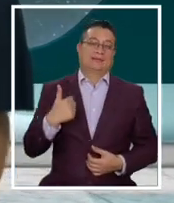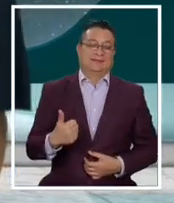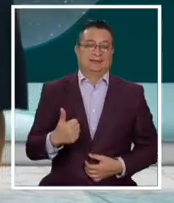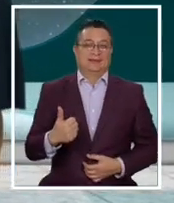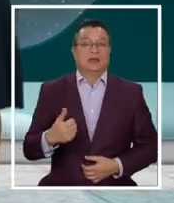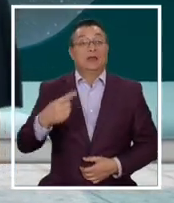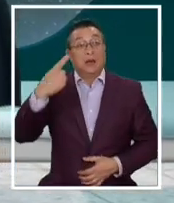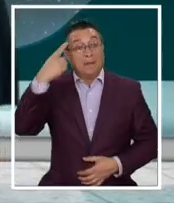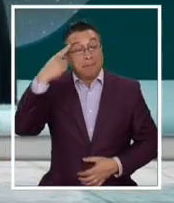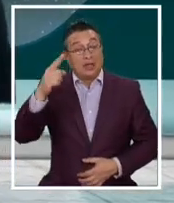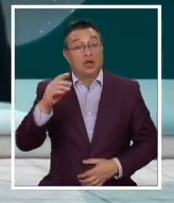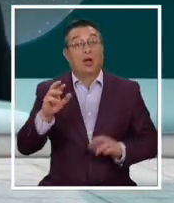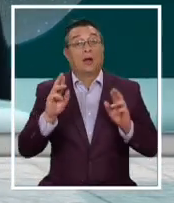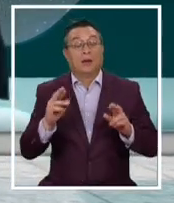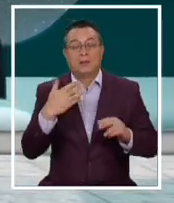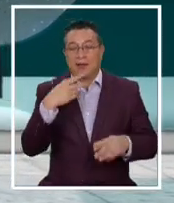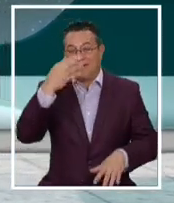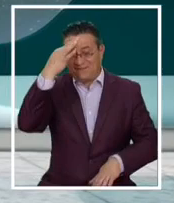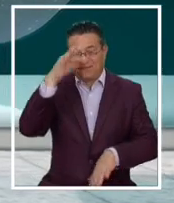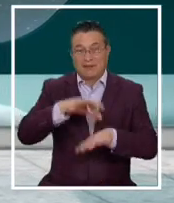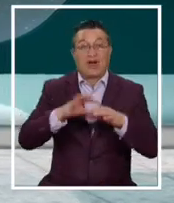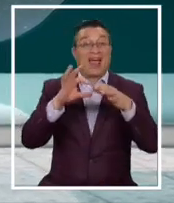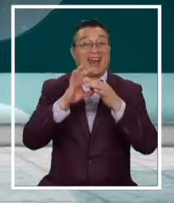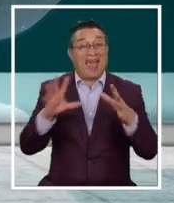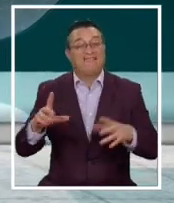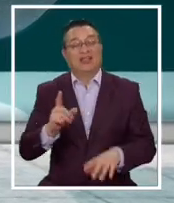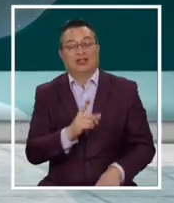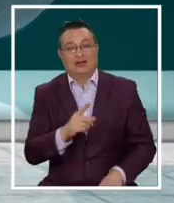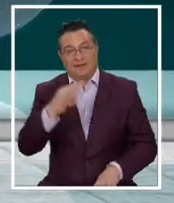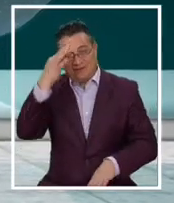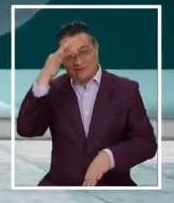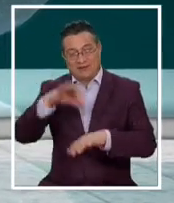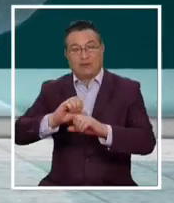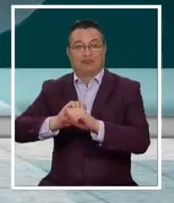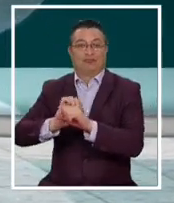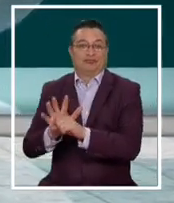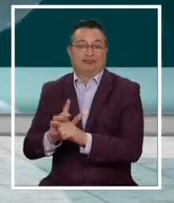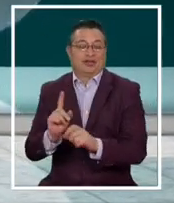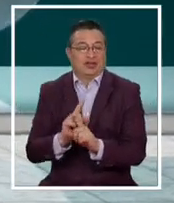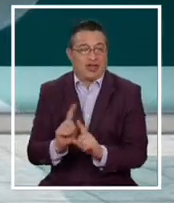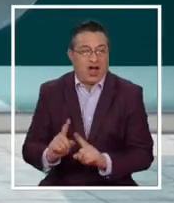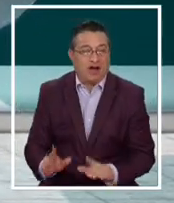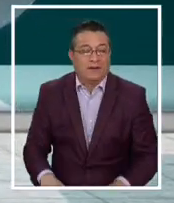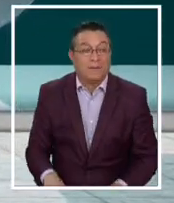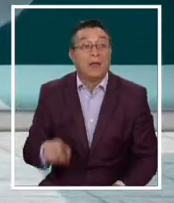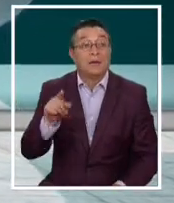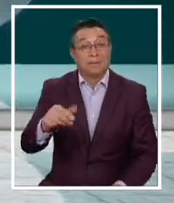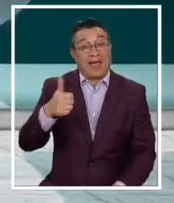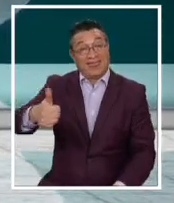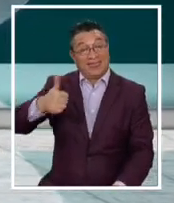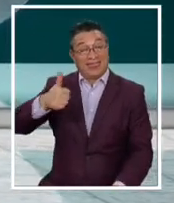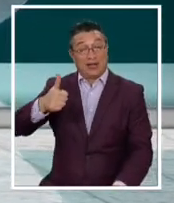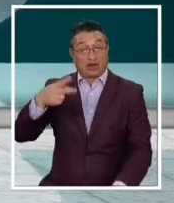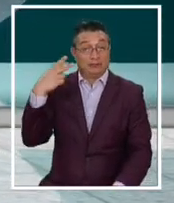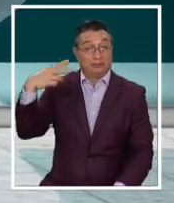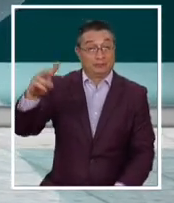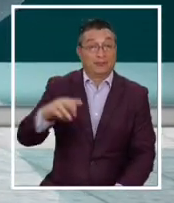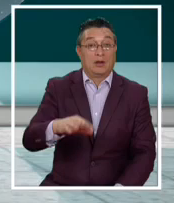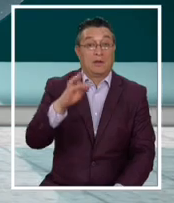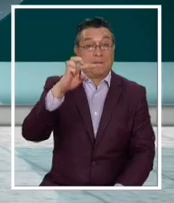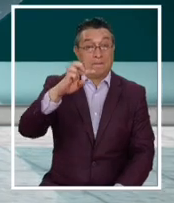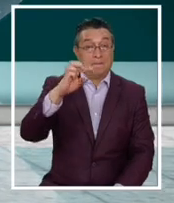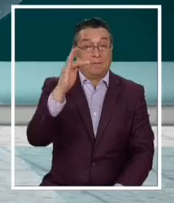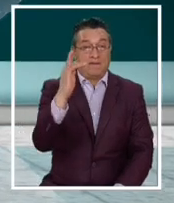infección, pero al menos no tener enfermos graves ni más muertes por COVID-19. Y otra noticia reciente, el director ejecutivo de Pfizer